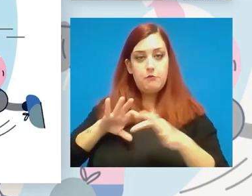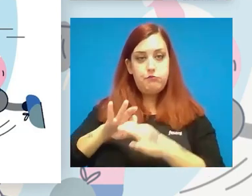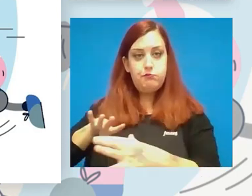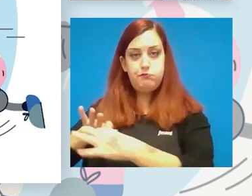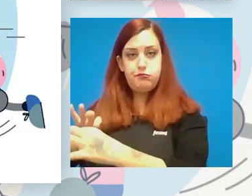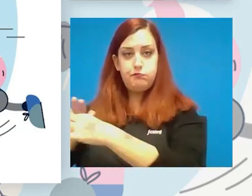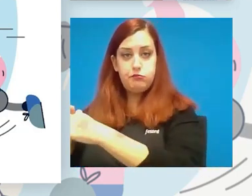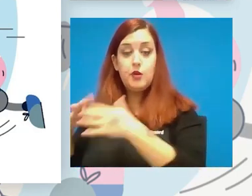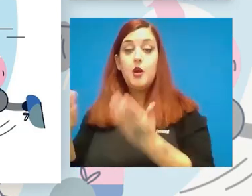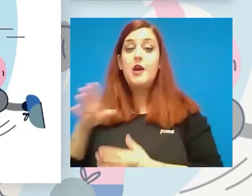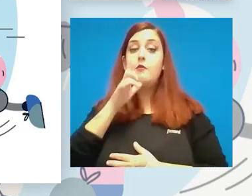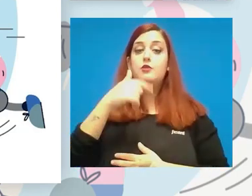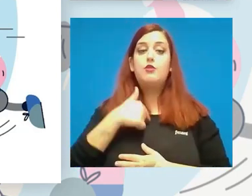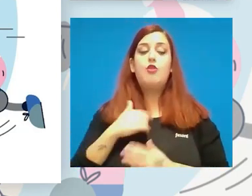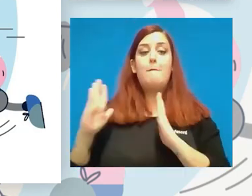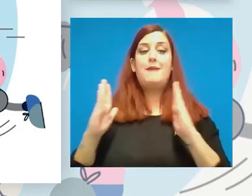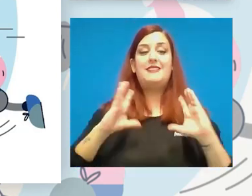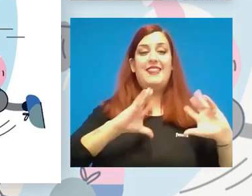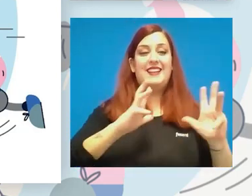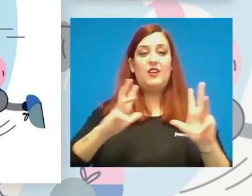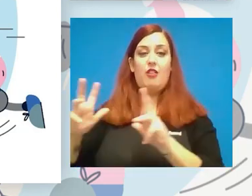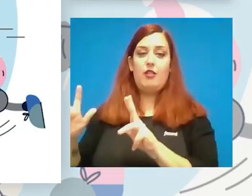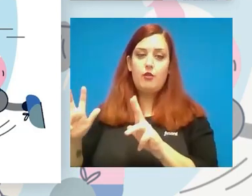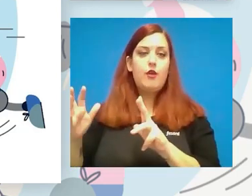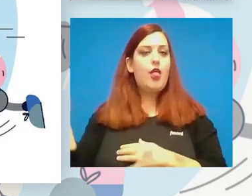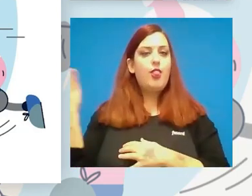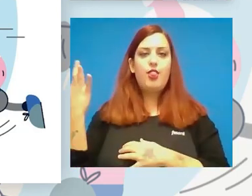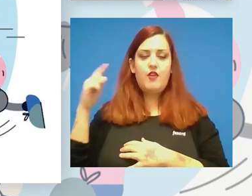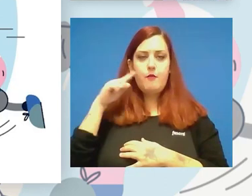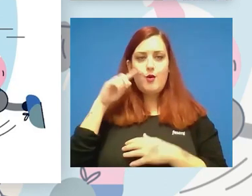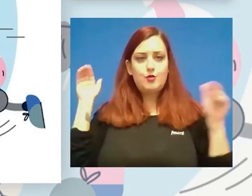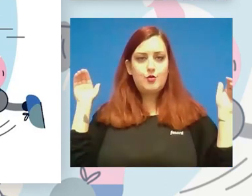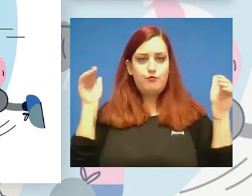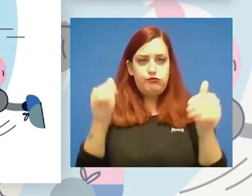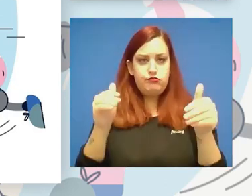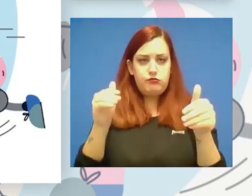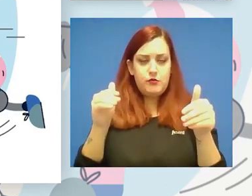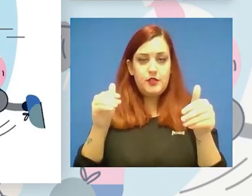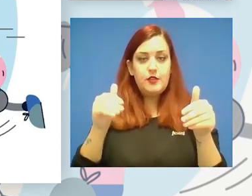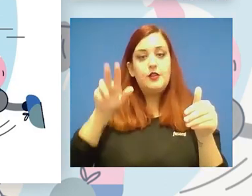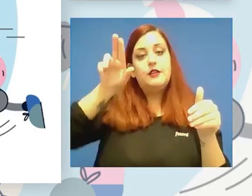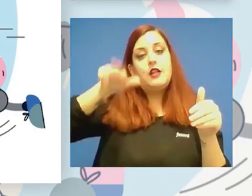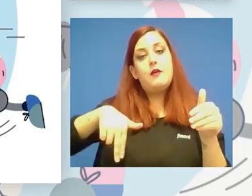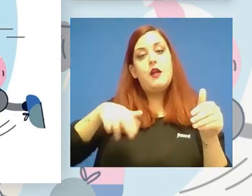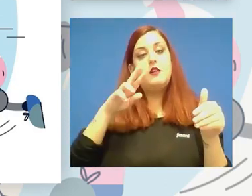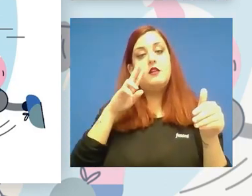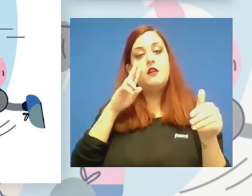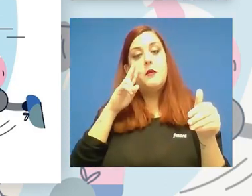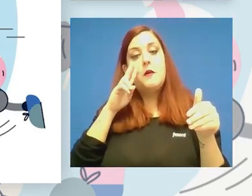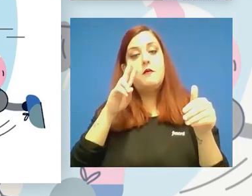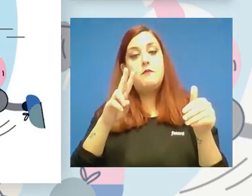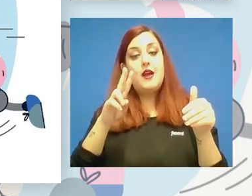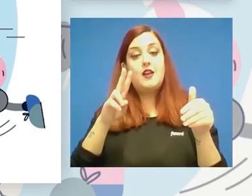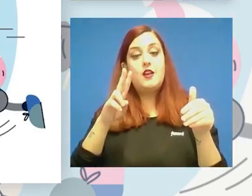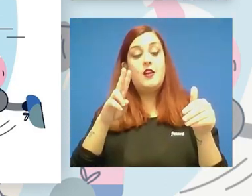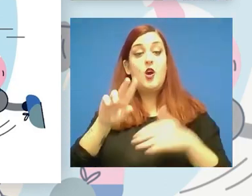parte de la clasificación siempre lo he dicho, que es un elemento que no debemos perder de vista y aquí, ¿cómo vamos a poder encajarlo en la foto y en